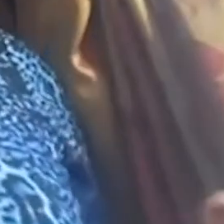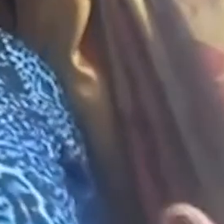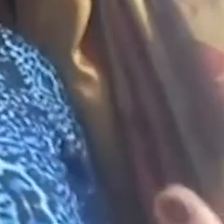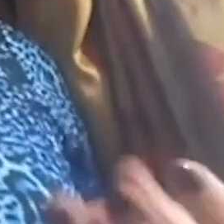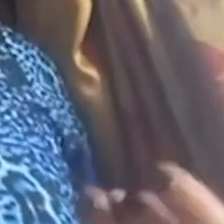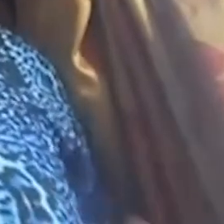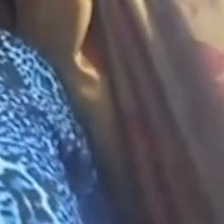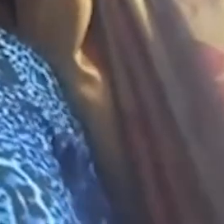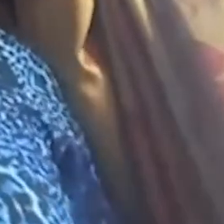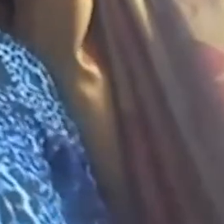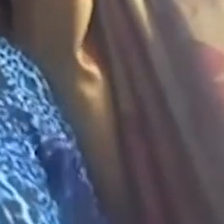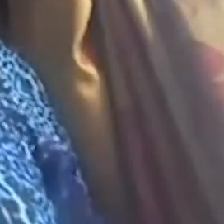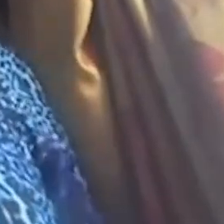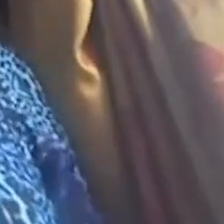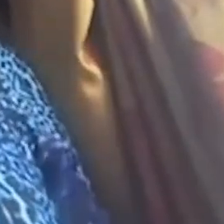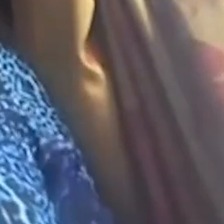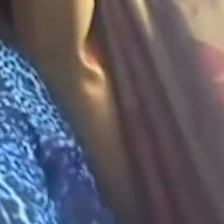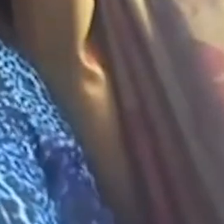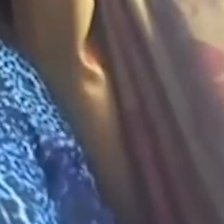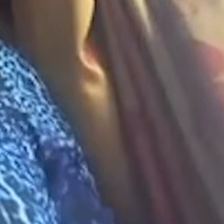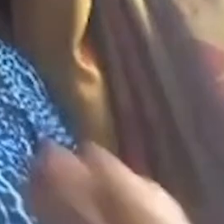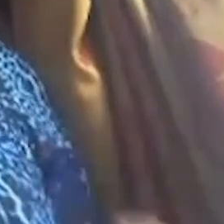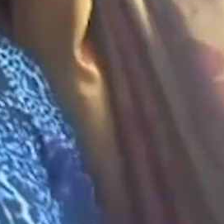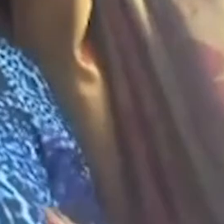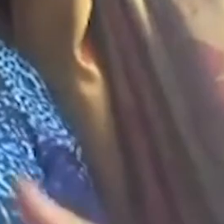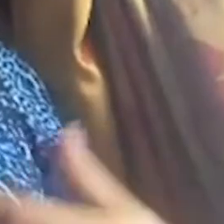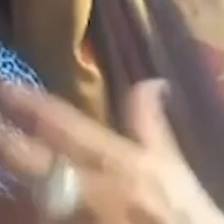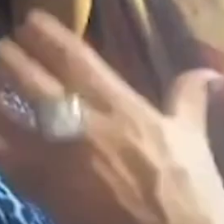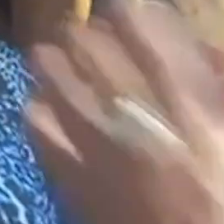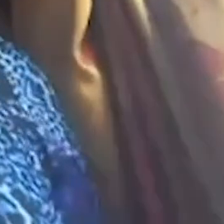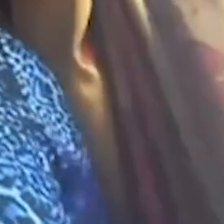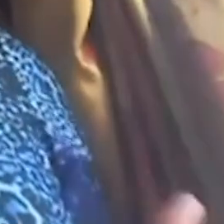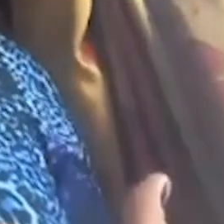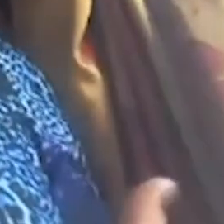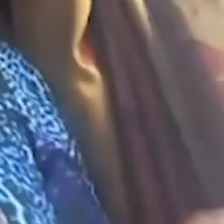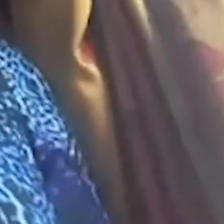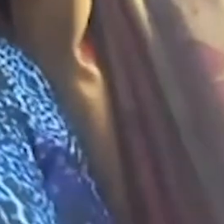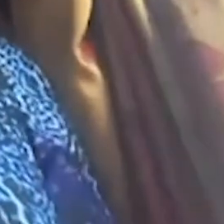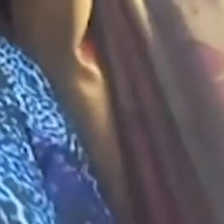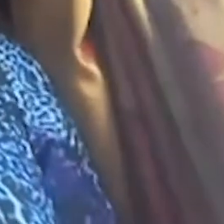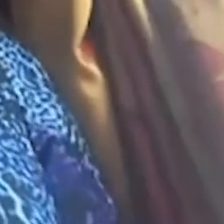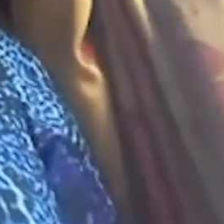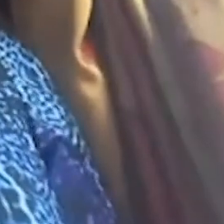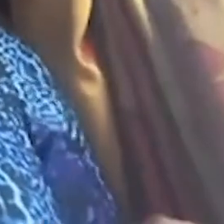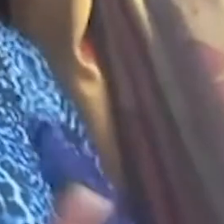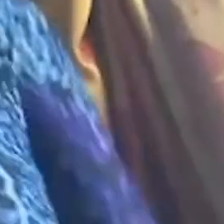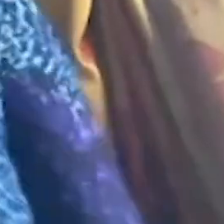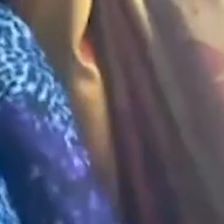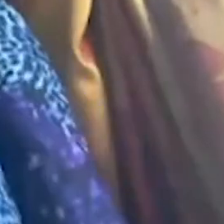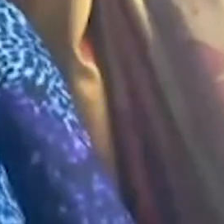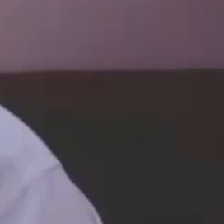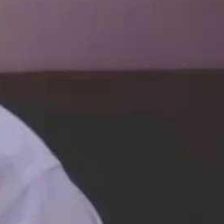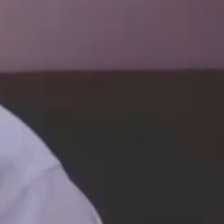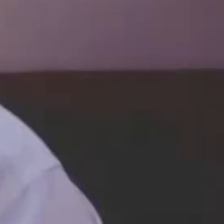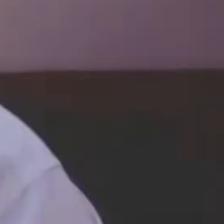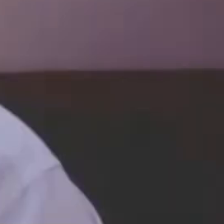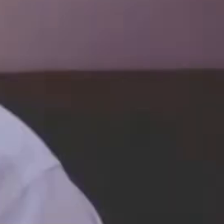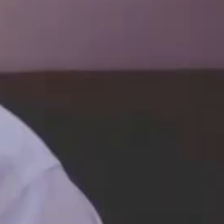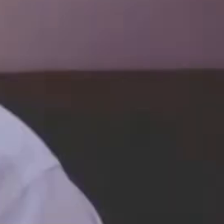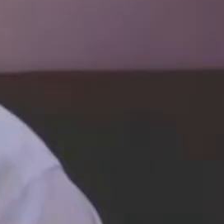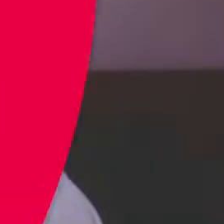a darle un salto cualitativo a las cifras, a mejorar las cifras de desempleo y de